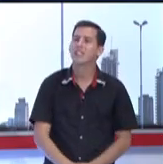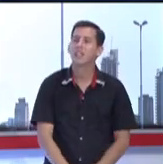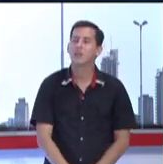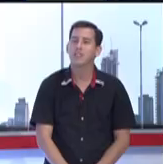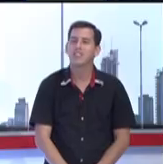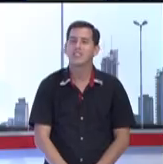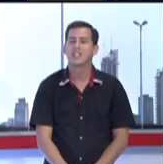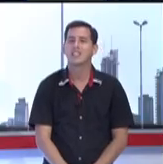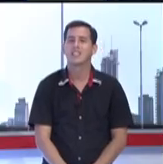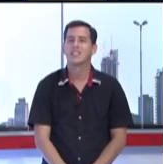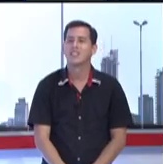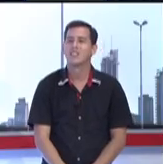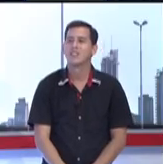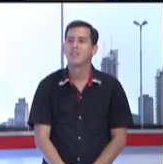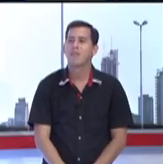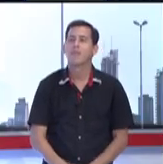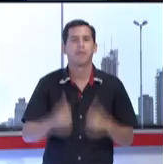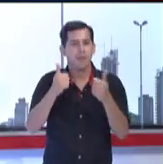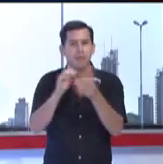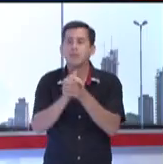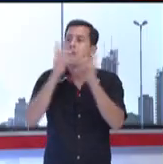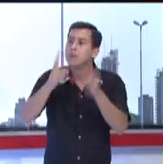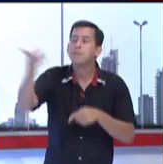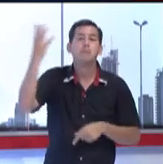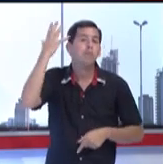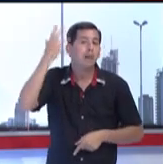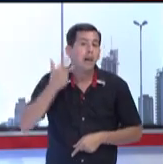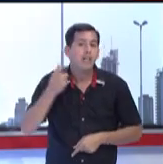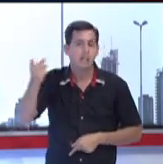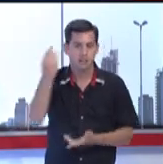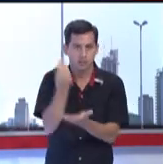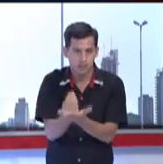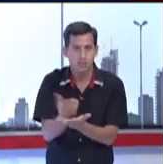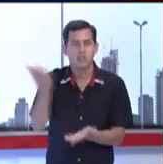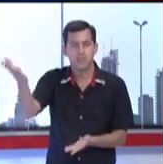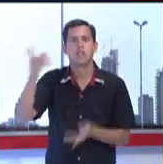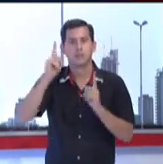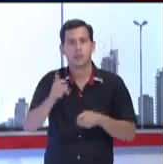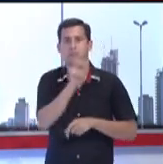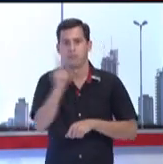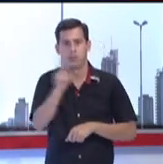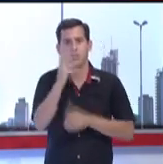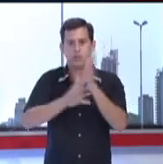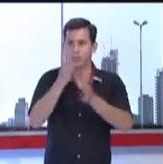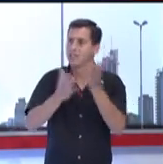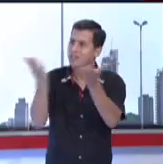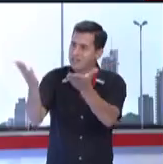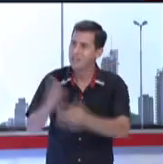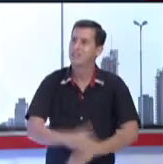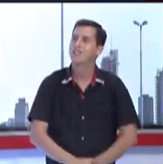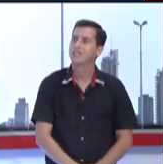¿Qué tal? ¿Cómo están? Gracias. El saludo también para la señora María Apodaga, quien también es instructora de lengua de señas.